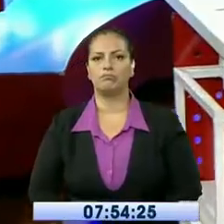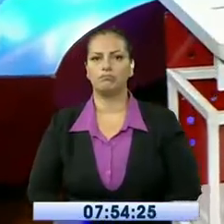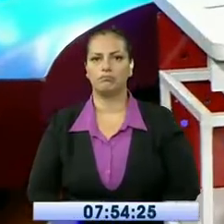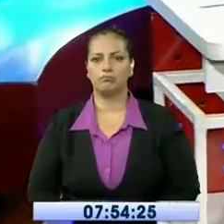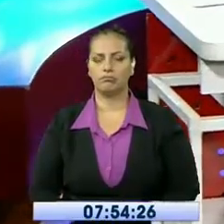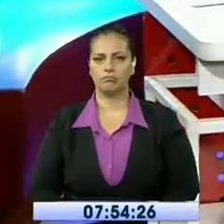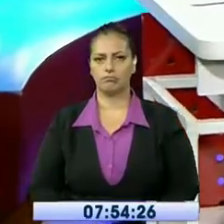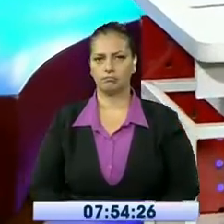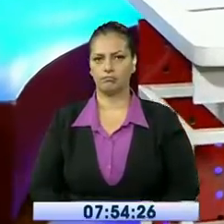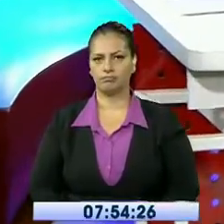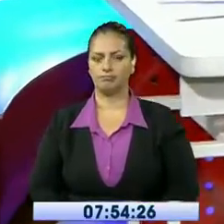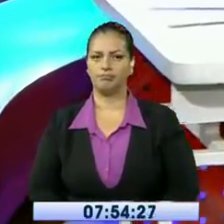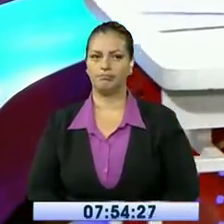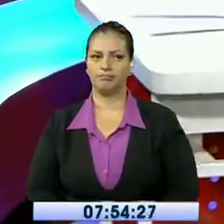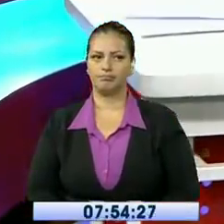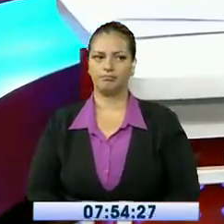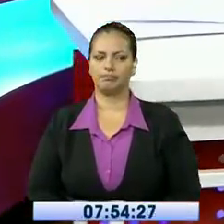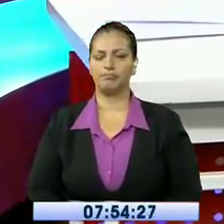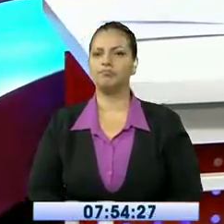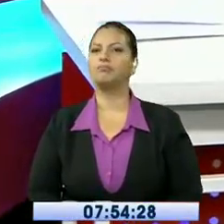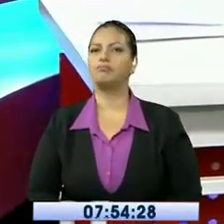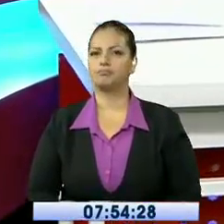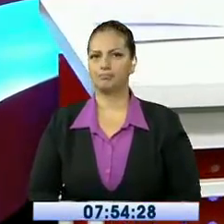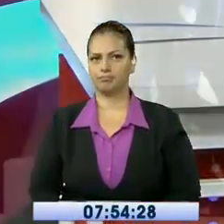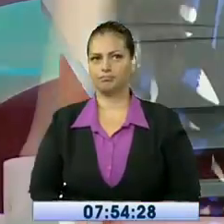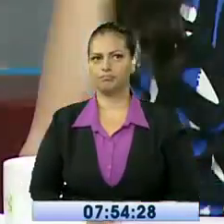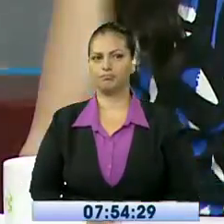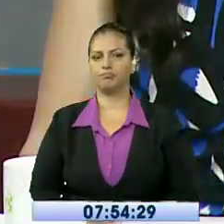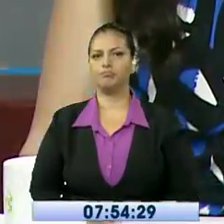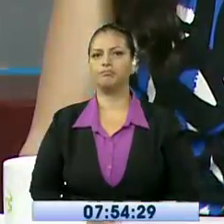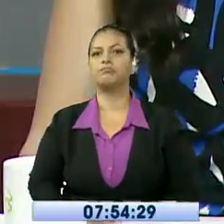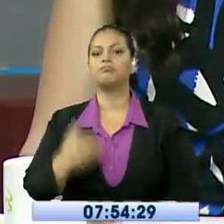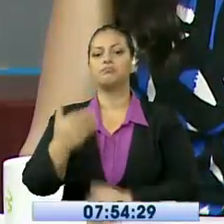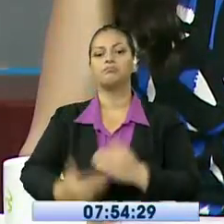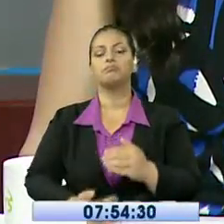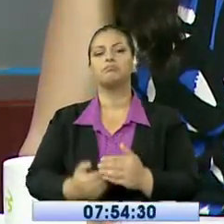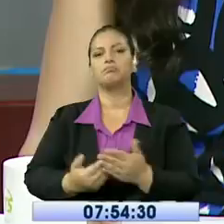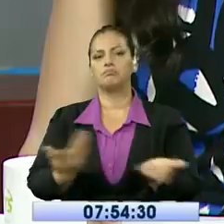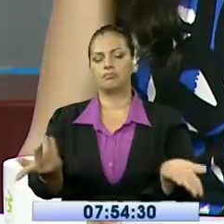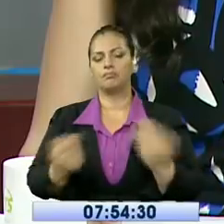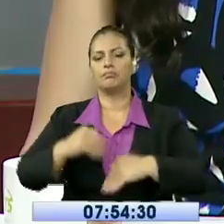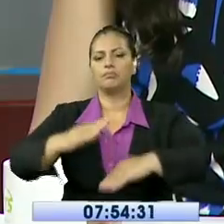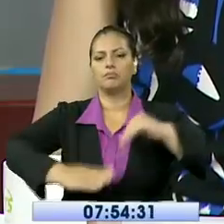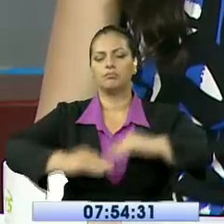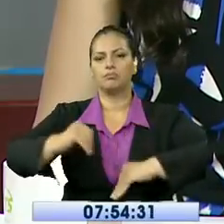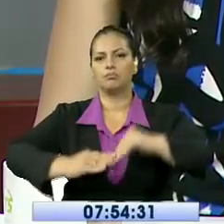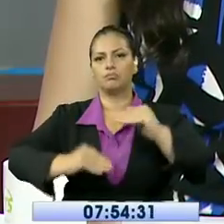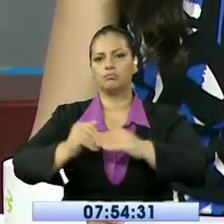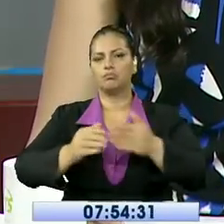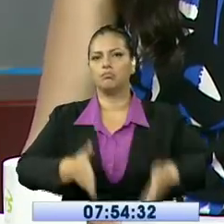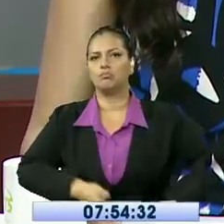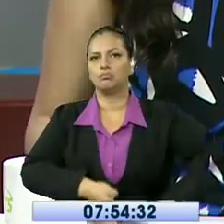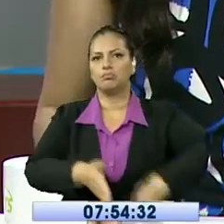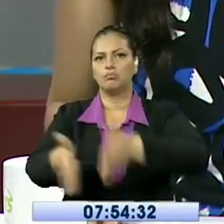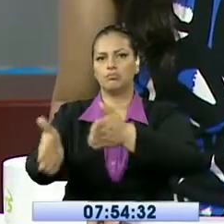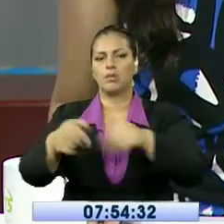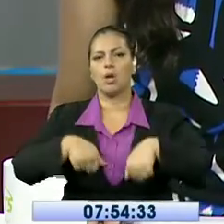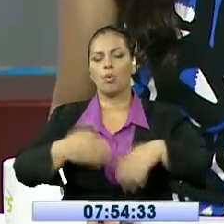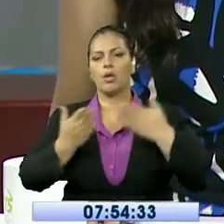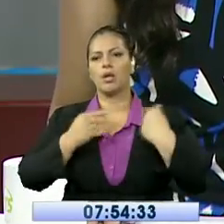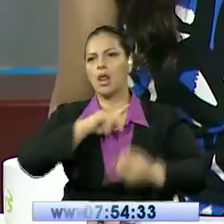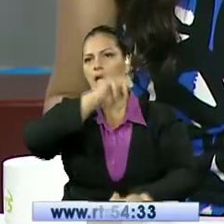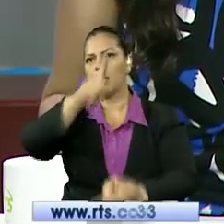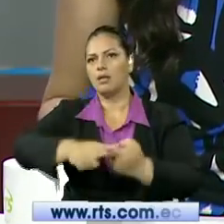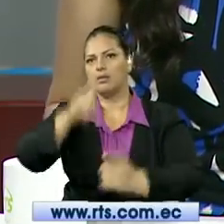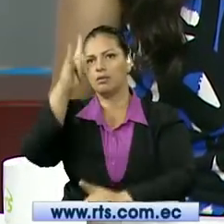En los próximos meses se prevé iniciar oficialmente el proceso de concesión de la vía Guayaquil-Salinas. De momento existen diversas